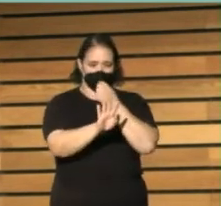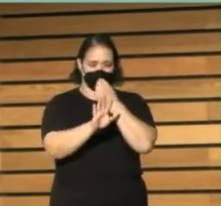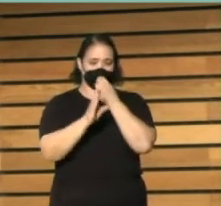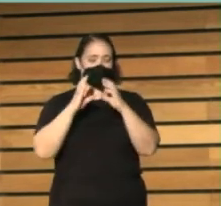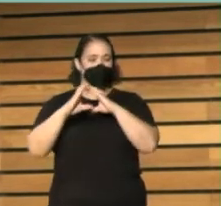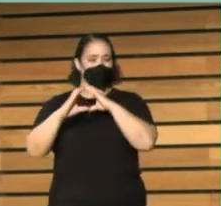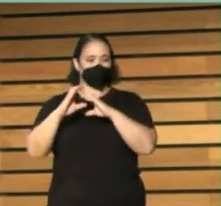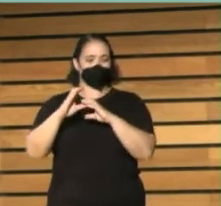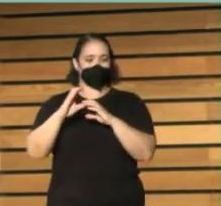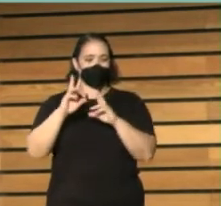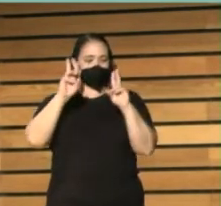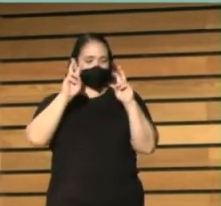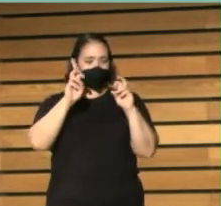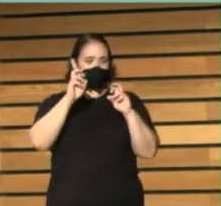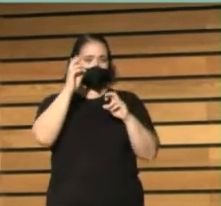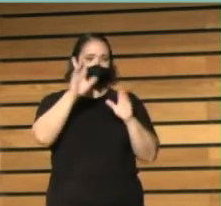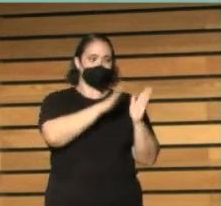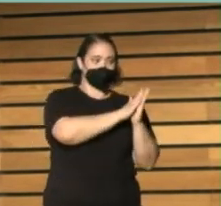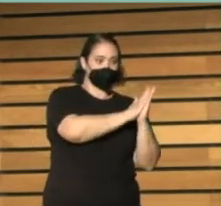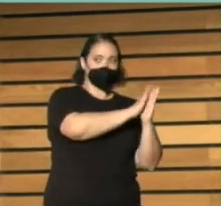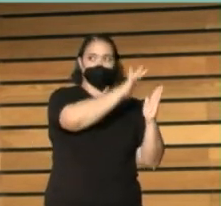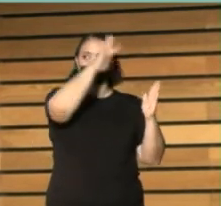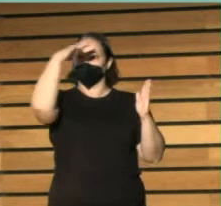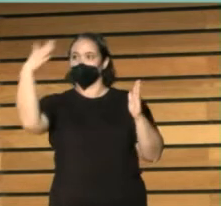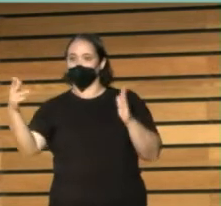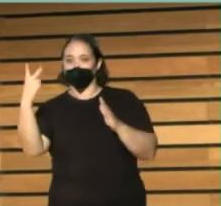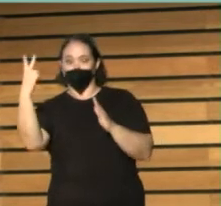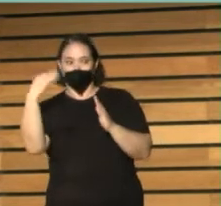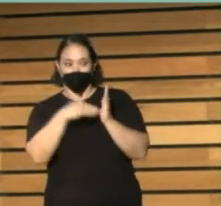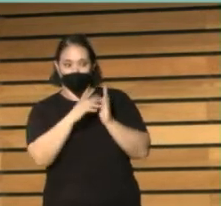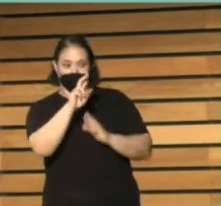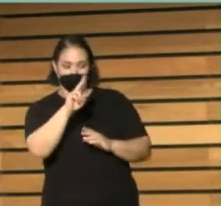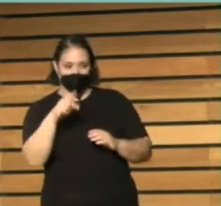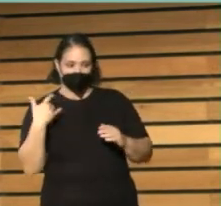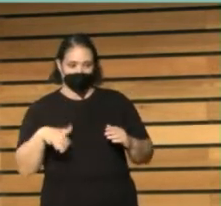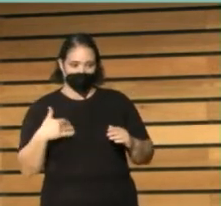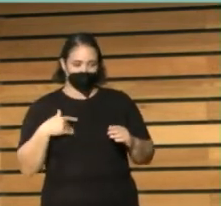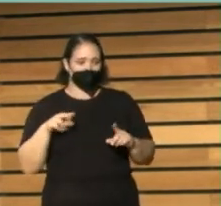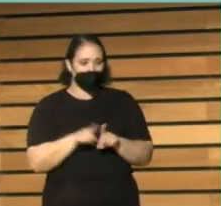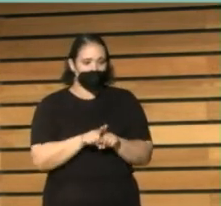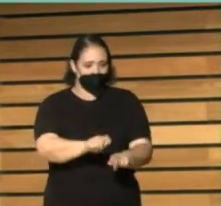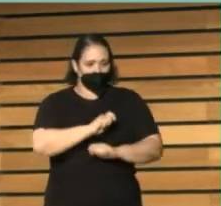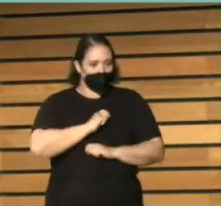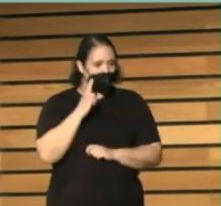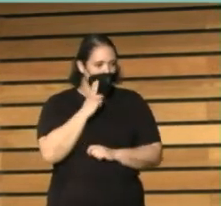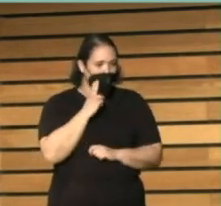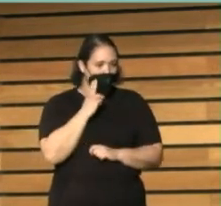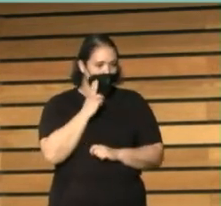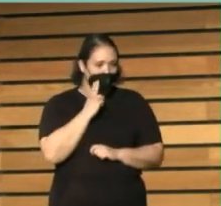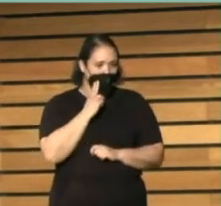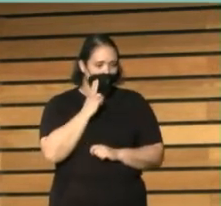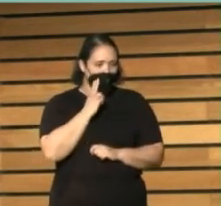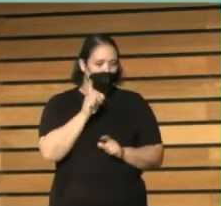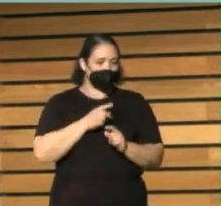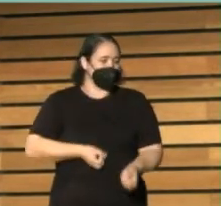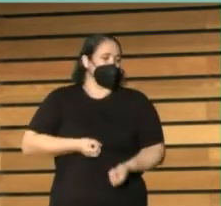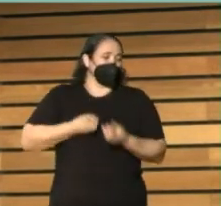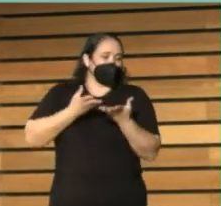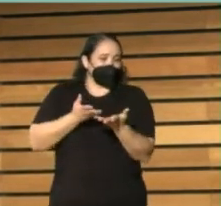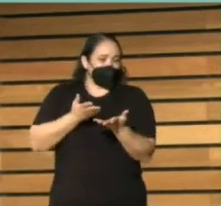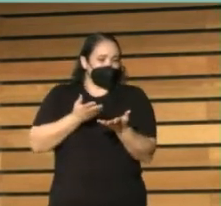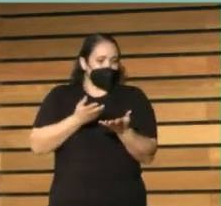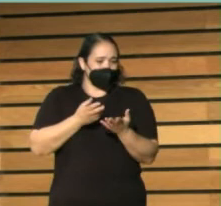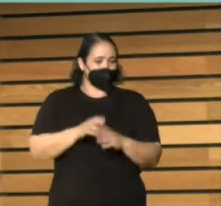sobre cómo imaginaba la biblioteca del 2021 reconozco que la hice un poco desde el miedo porque y un poco impulsivo afortunadamente